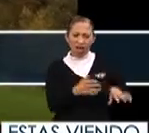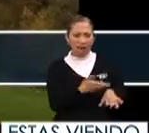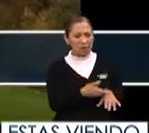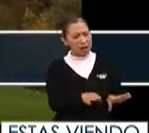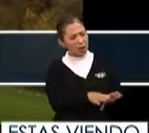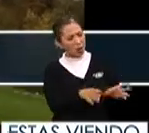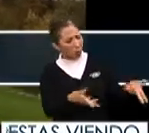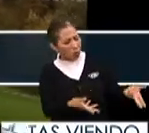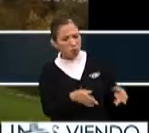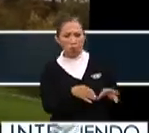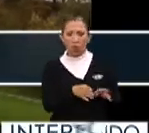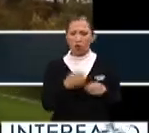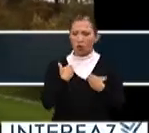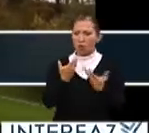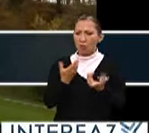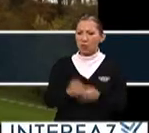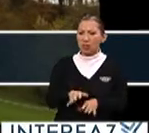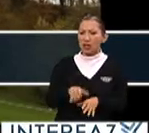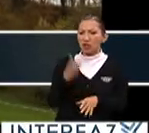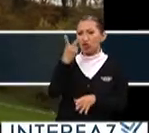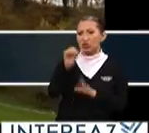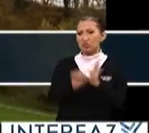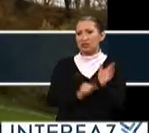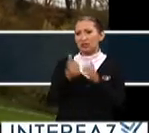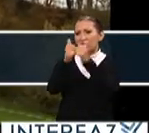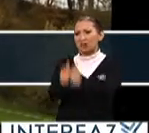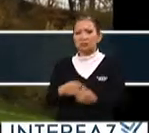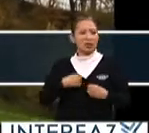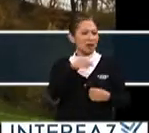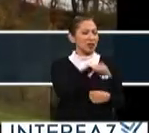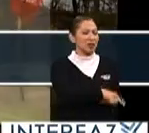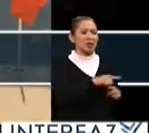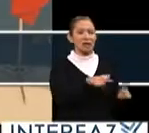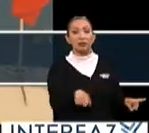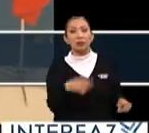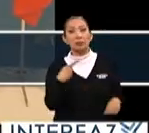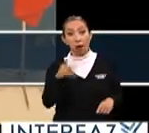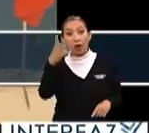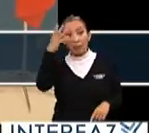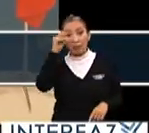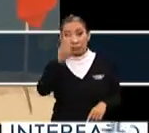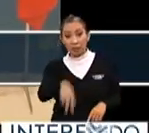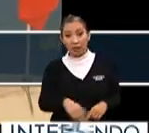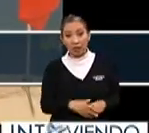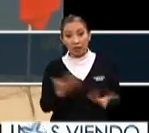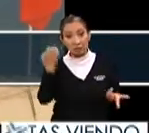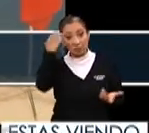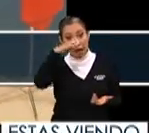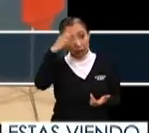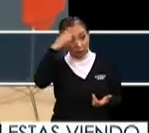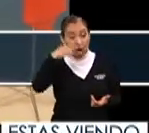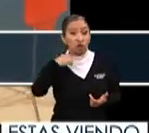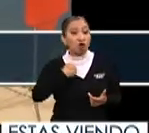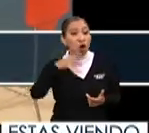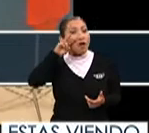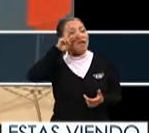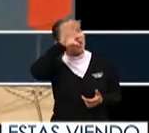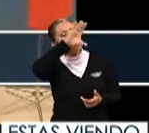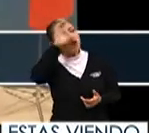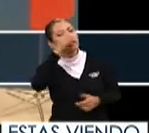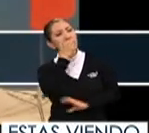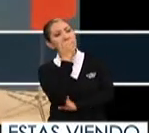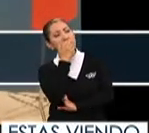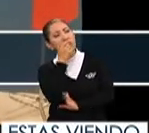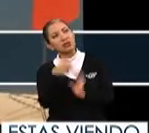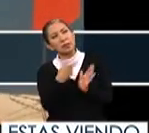mi familia cómo voy a perderme dos meses de la vida aquí pero se aprende y las experiencias yo veo las fotos y digo